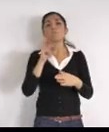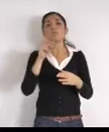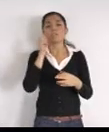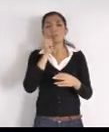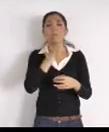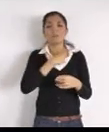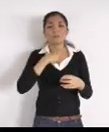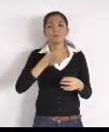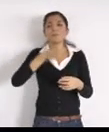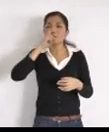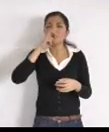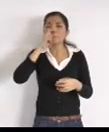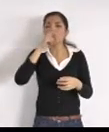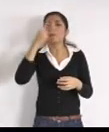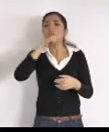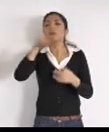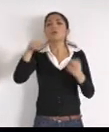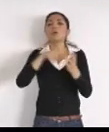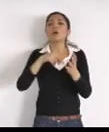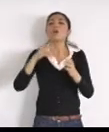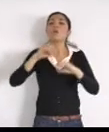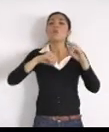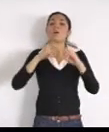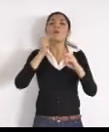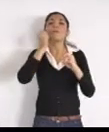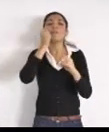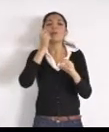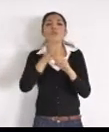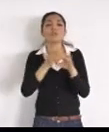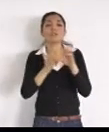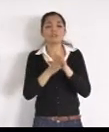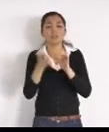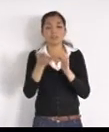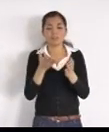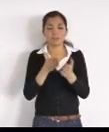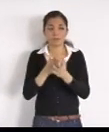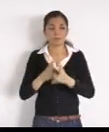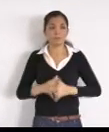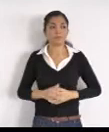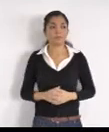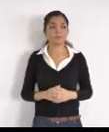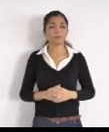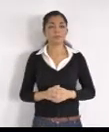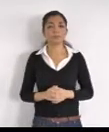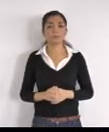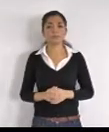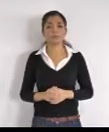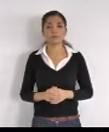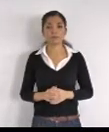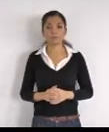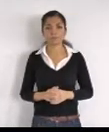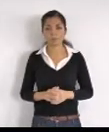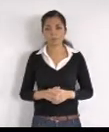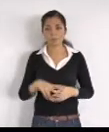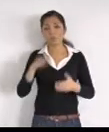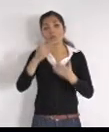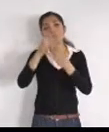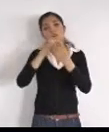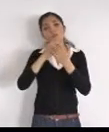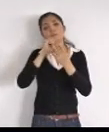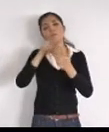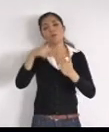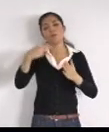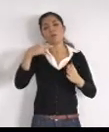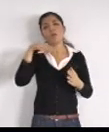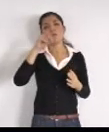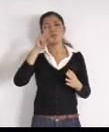alguna acción, como la que comentas, por el Facebook personal, Modesto Gutiérrez, buenos días, no poseo compu, y le escribo por